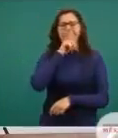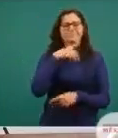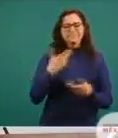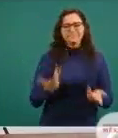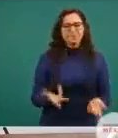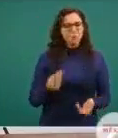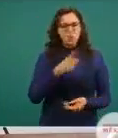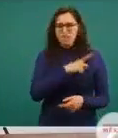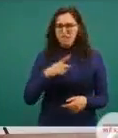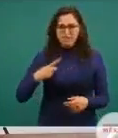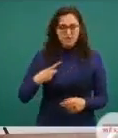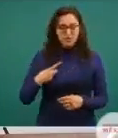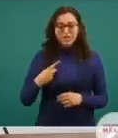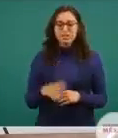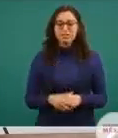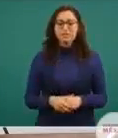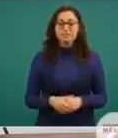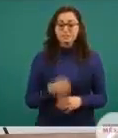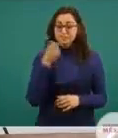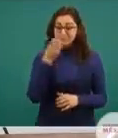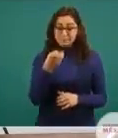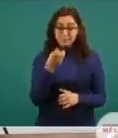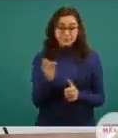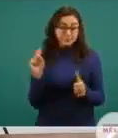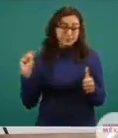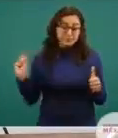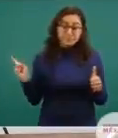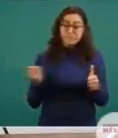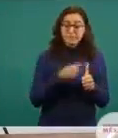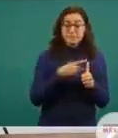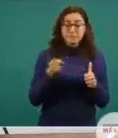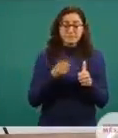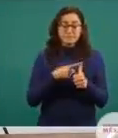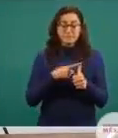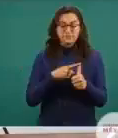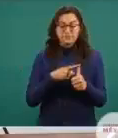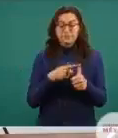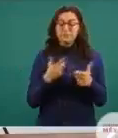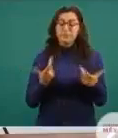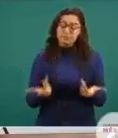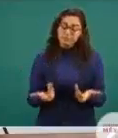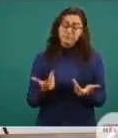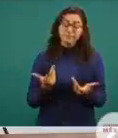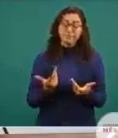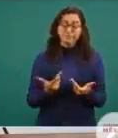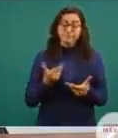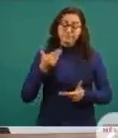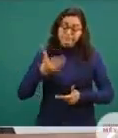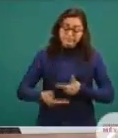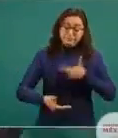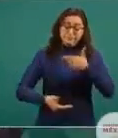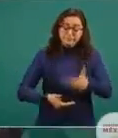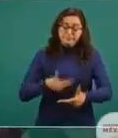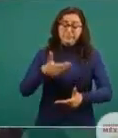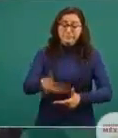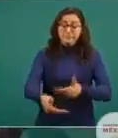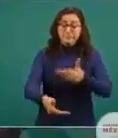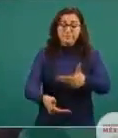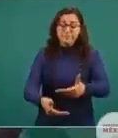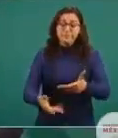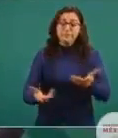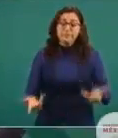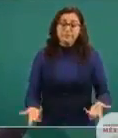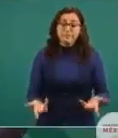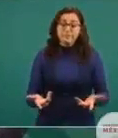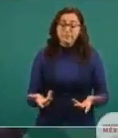Entonces, eso es lo que pensamos y, sobre todo, atender